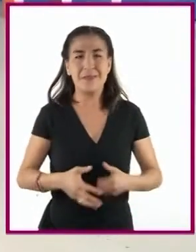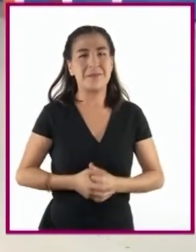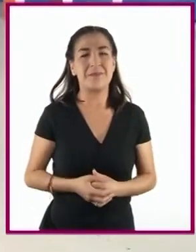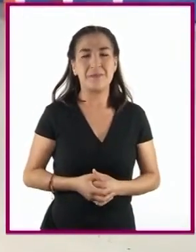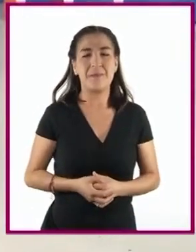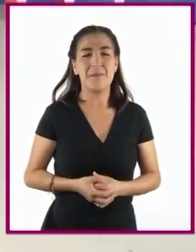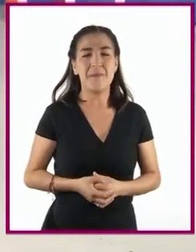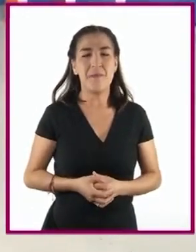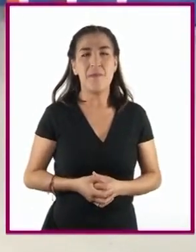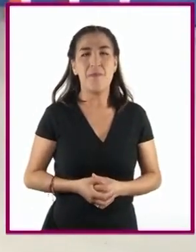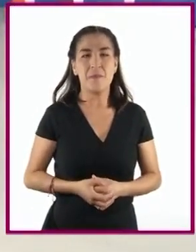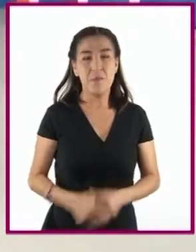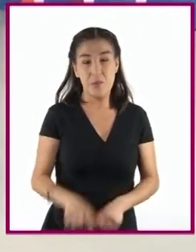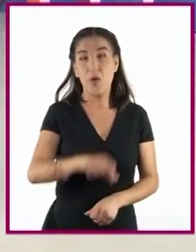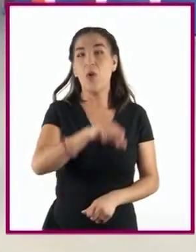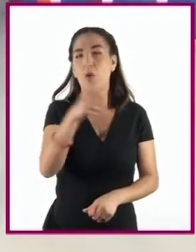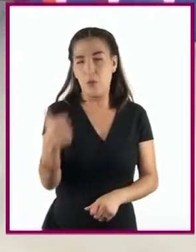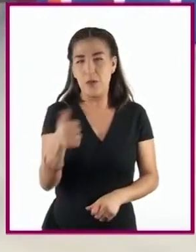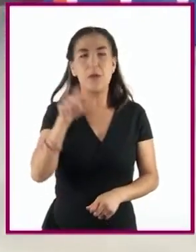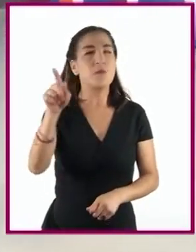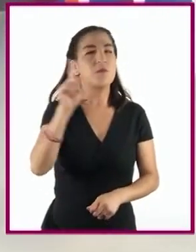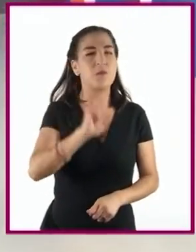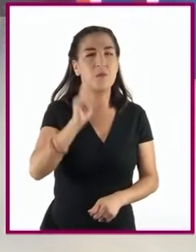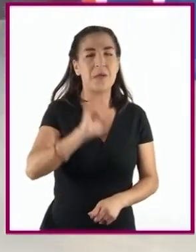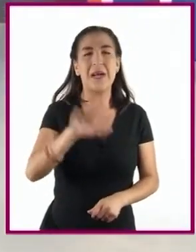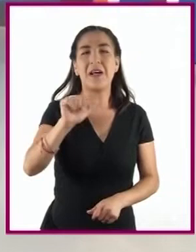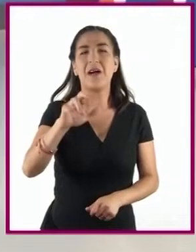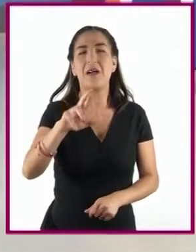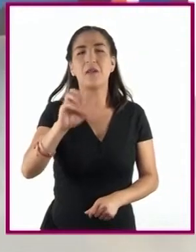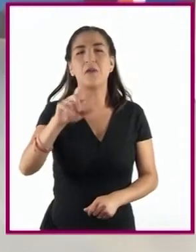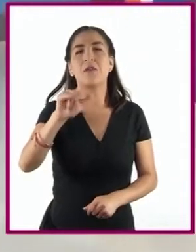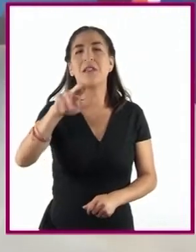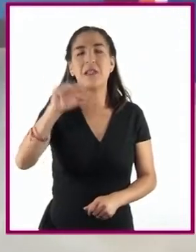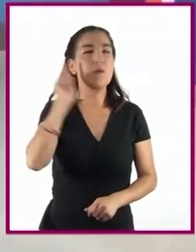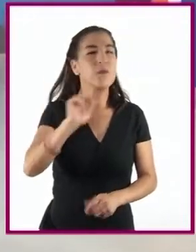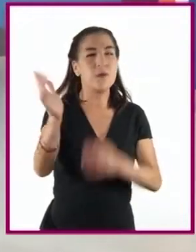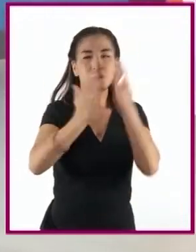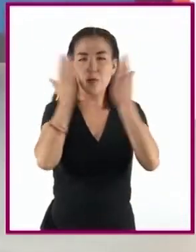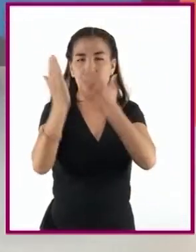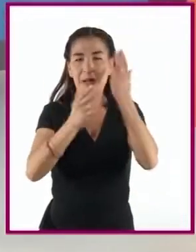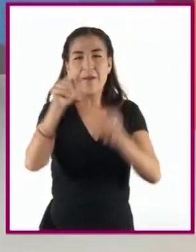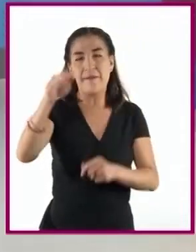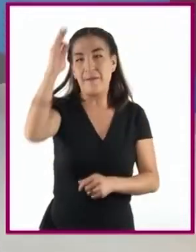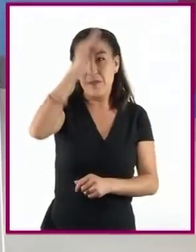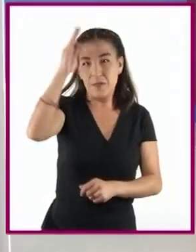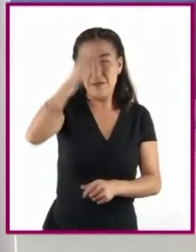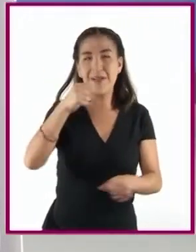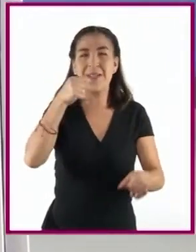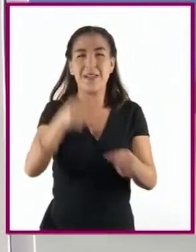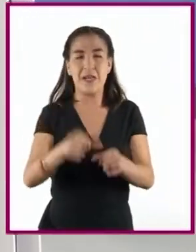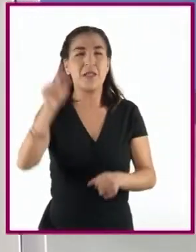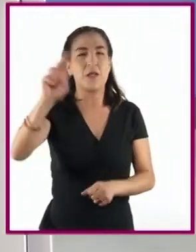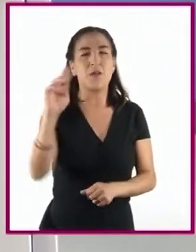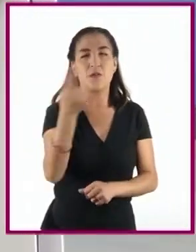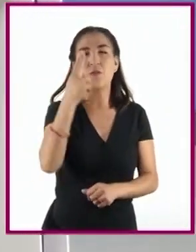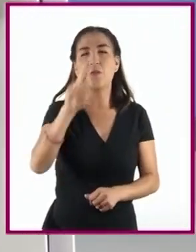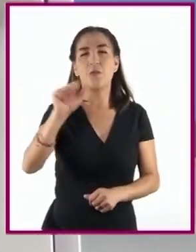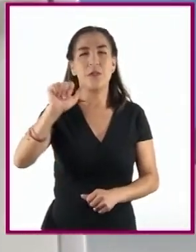El siguiente es de Carolina Pérez Cicero, estudiante de la Facultad de Filosofía y Letras de la UNAM.